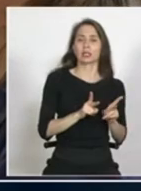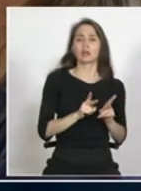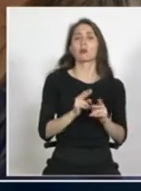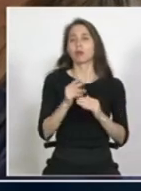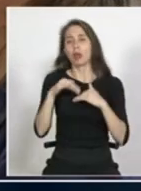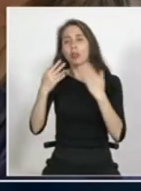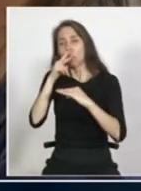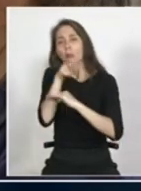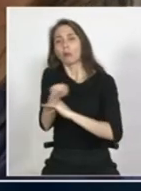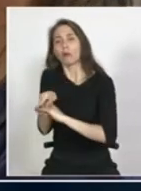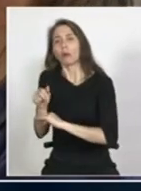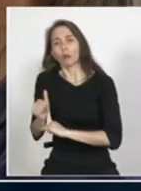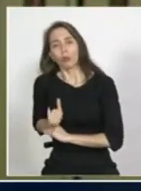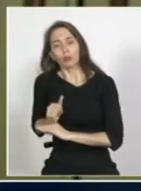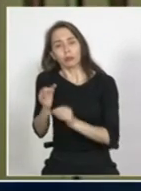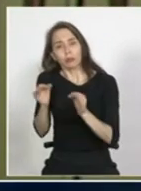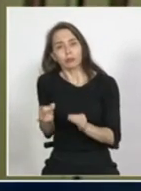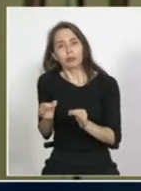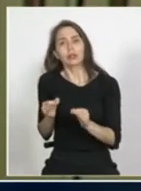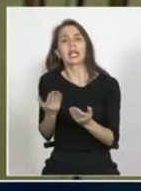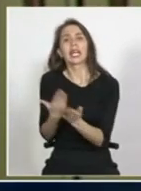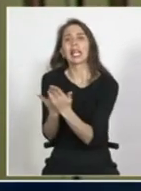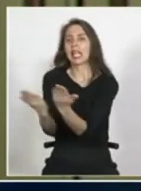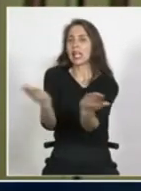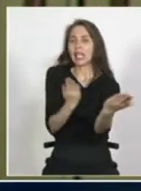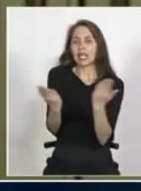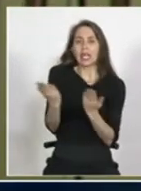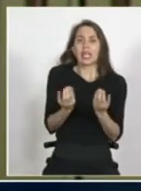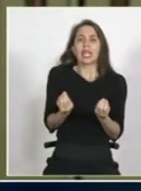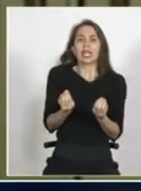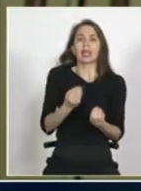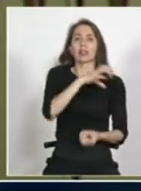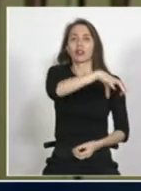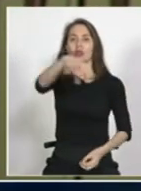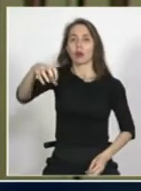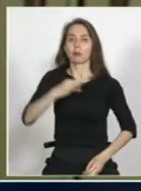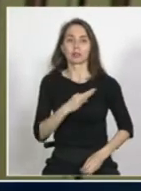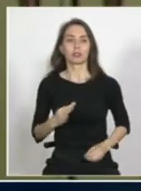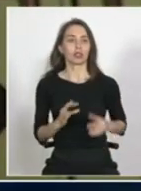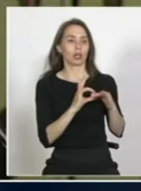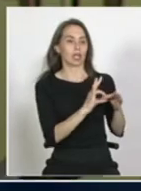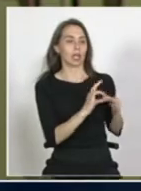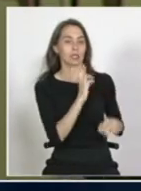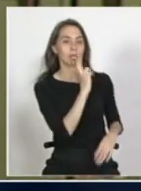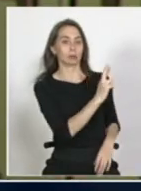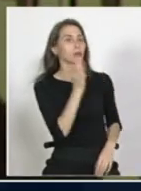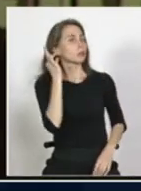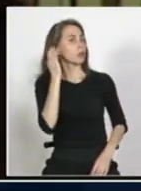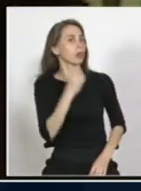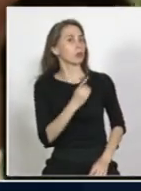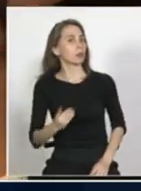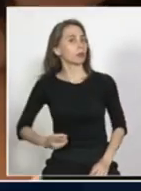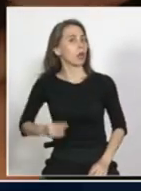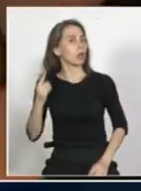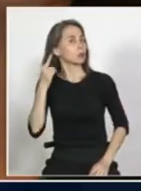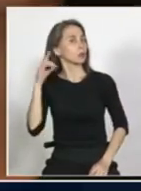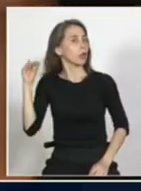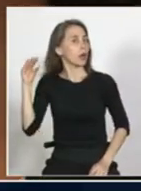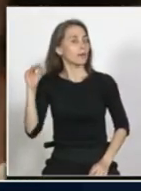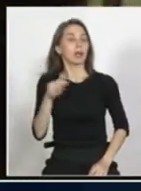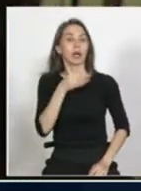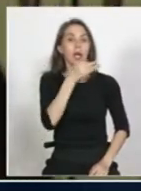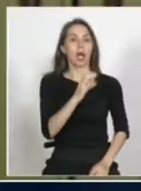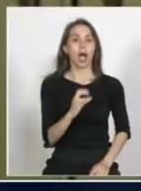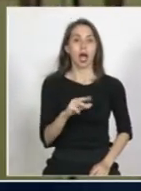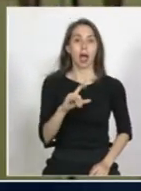o propuestas efectivas de los ministerios eso gracias Camila le respondo un tiro sí sí Camila mira